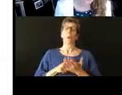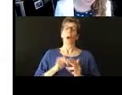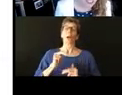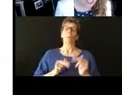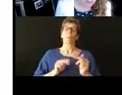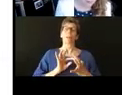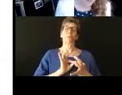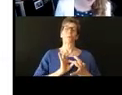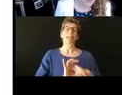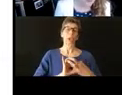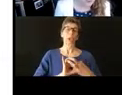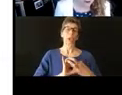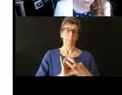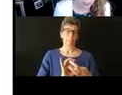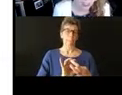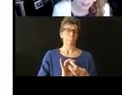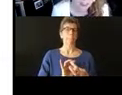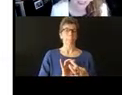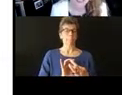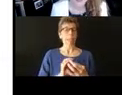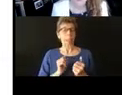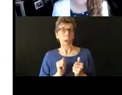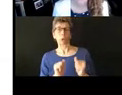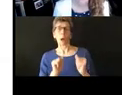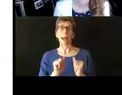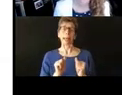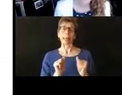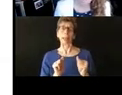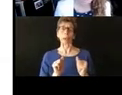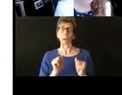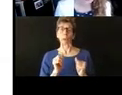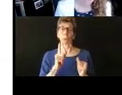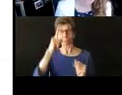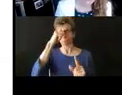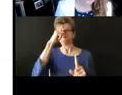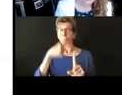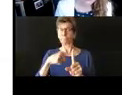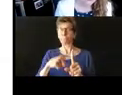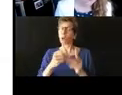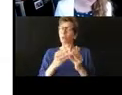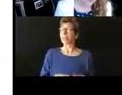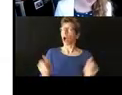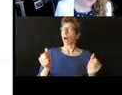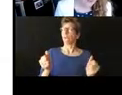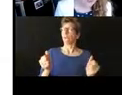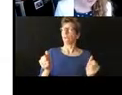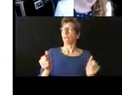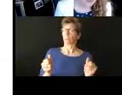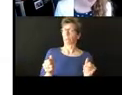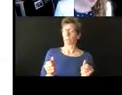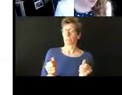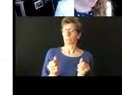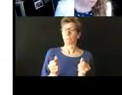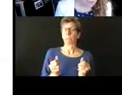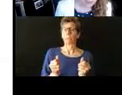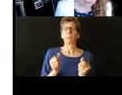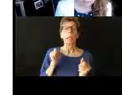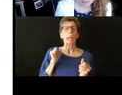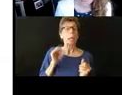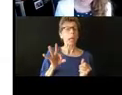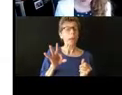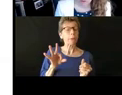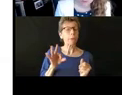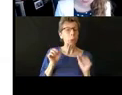buenas relaciones tener buenas relaciones el nivel más bajo y a lo mejor vamos a tener si necesitamos